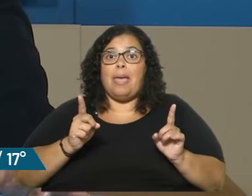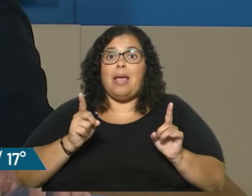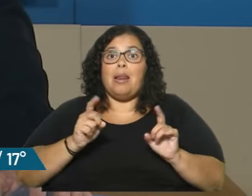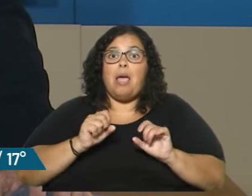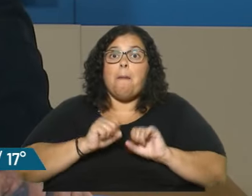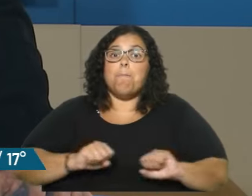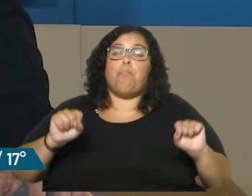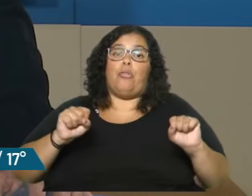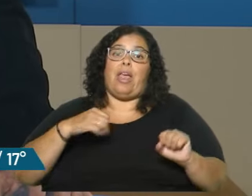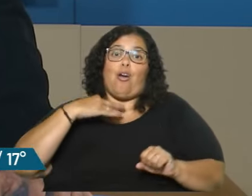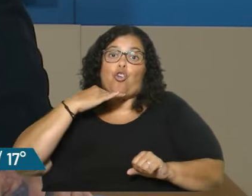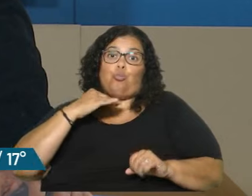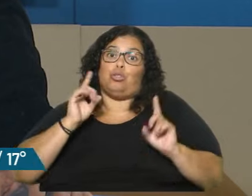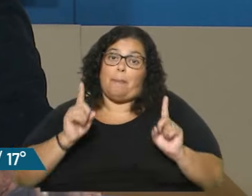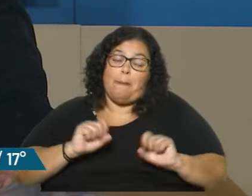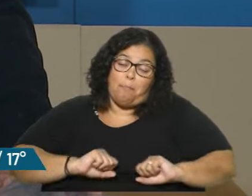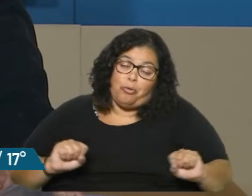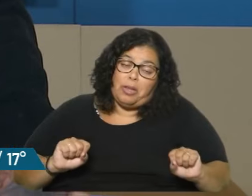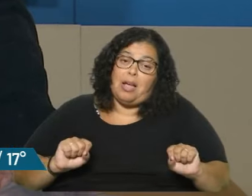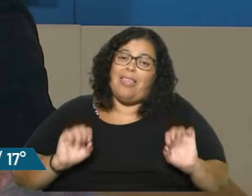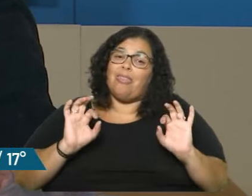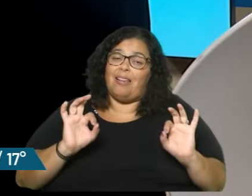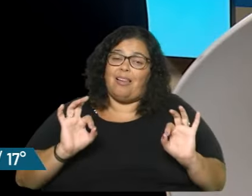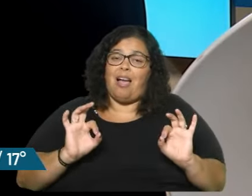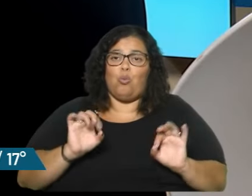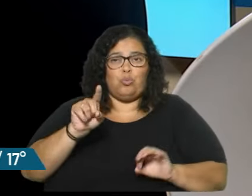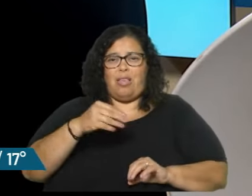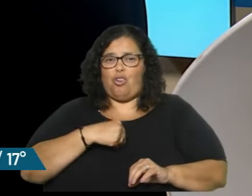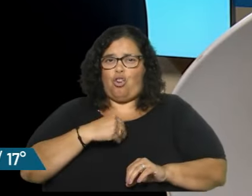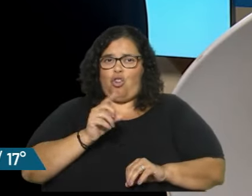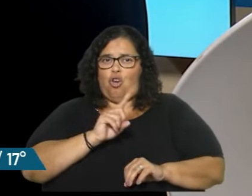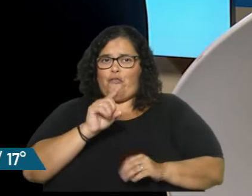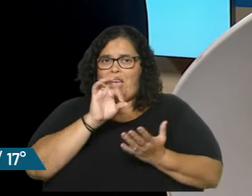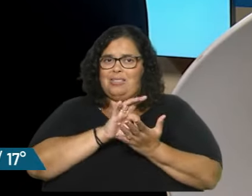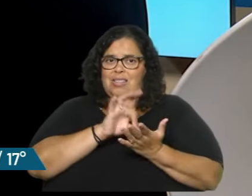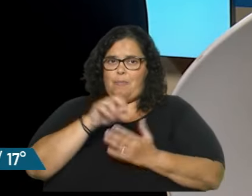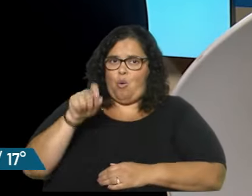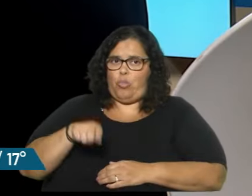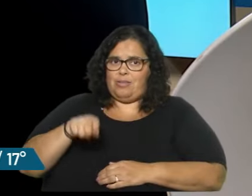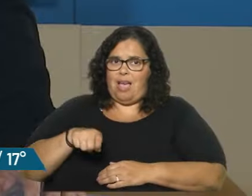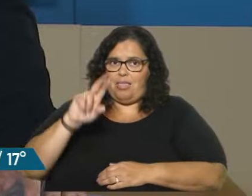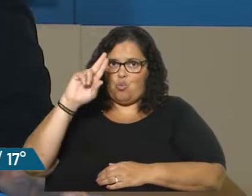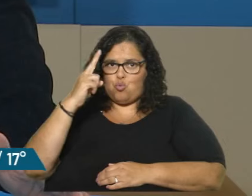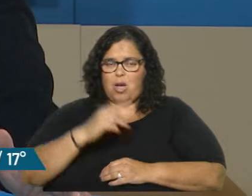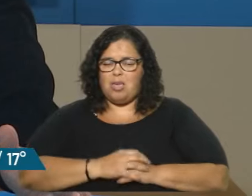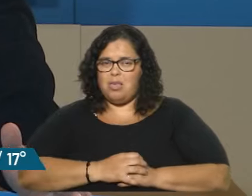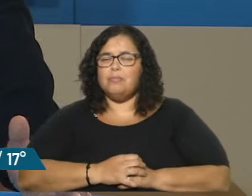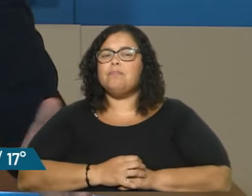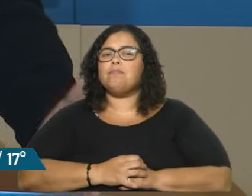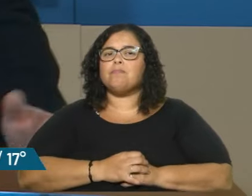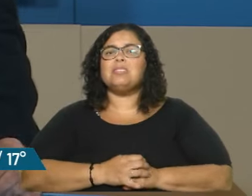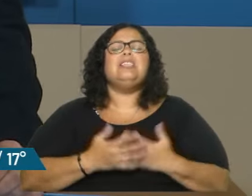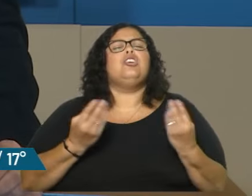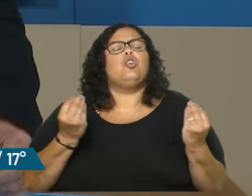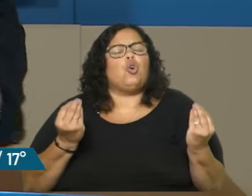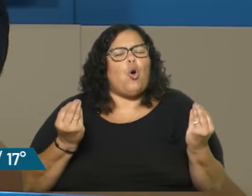Podrían estar corrompidos también, digo, es un poco delicado. ¿No confía en el sistema, Poder Judicial de Uruguay? Y, Leonardo, ¿cómo